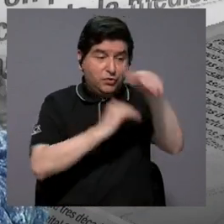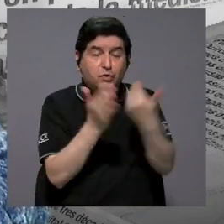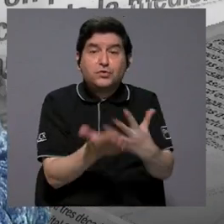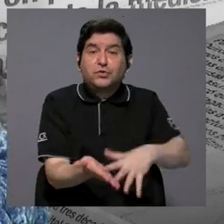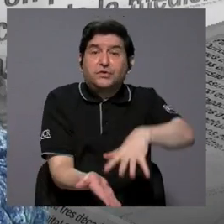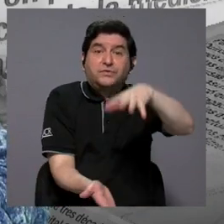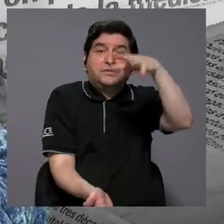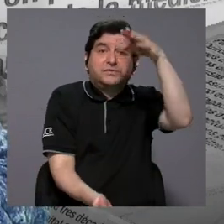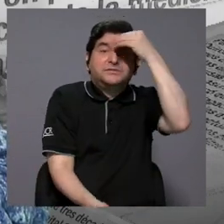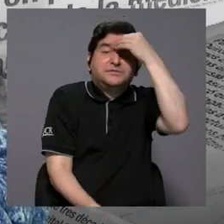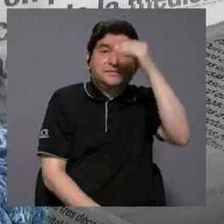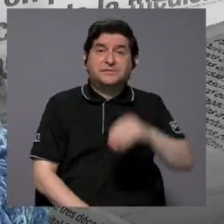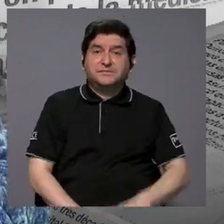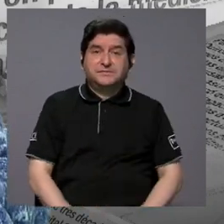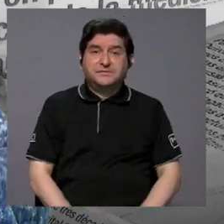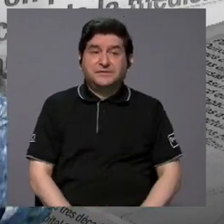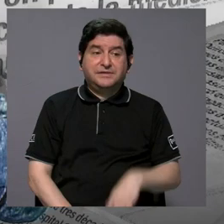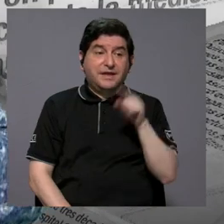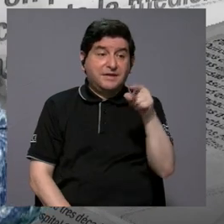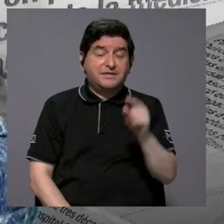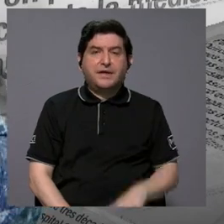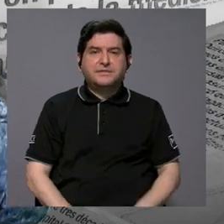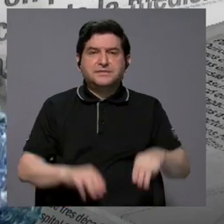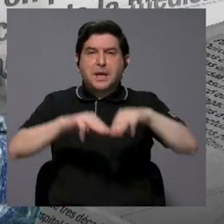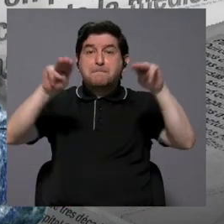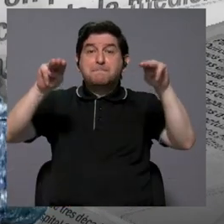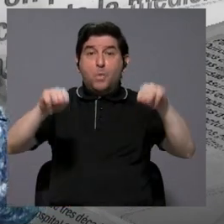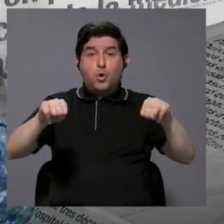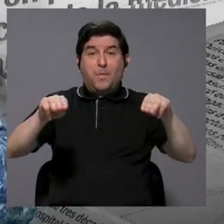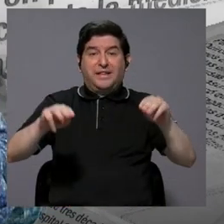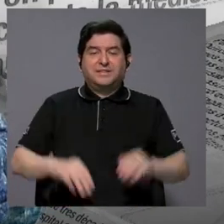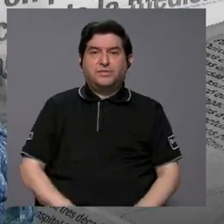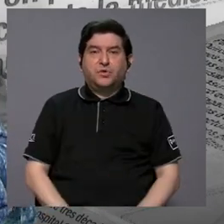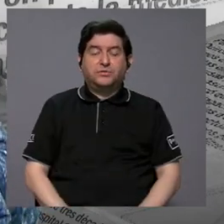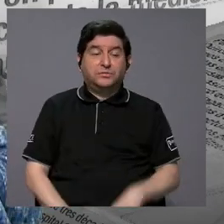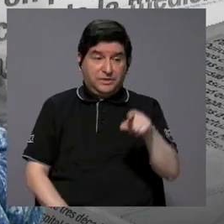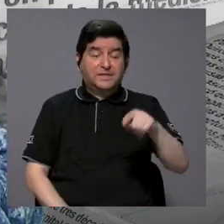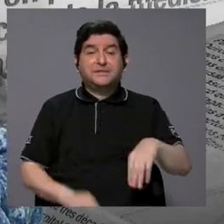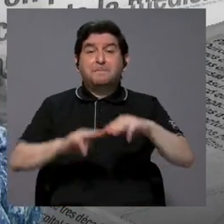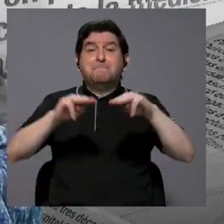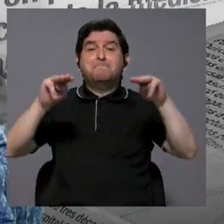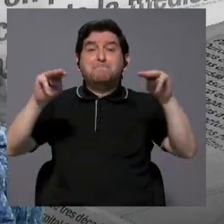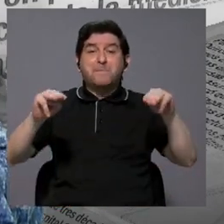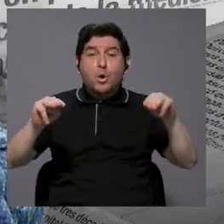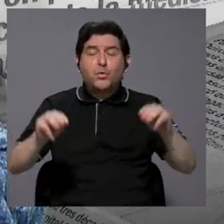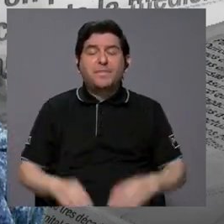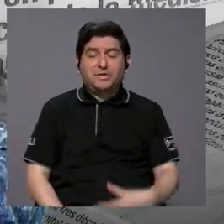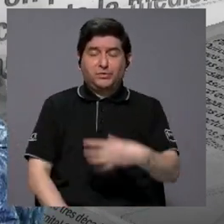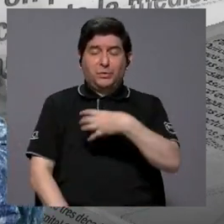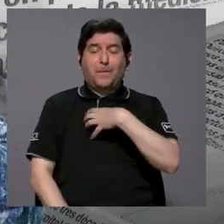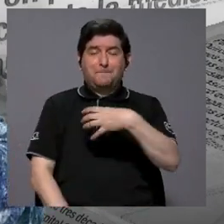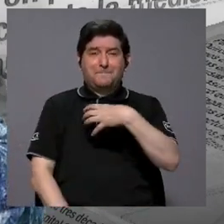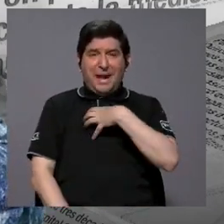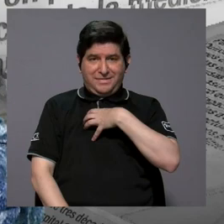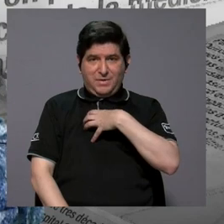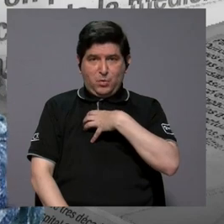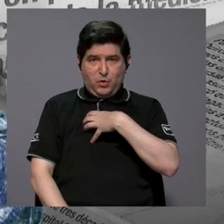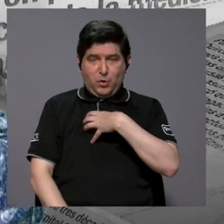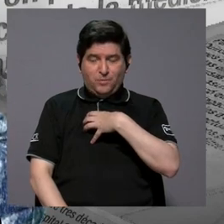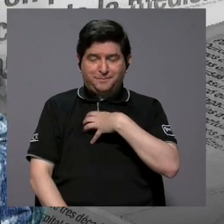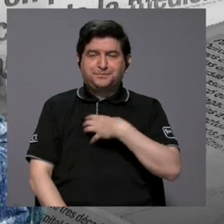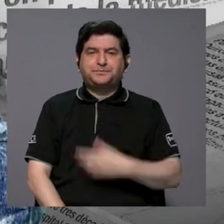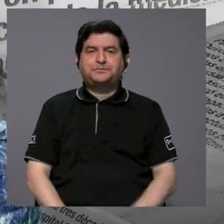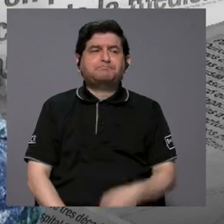aprendamos de esta de este monumento es que realmente es un monumento de patrimonio que